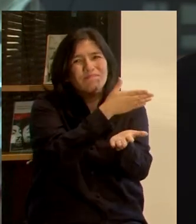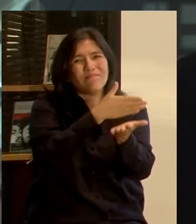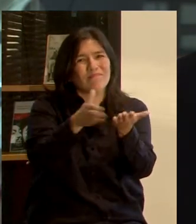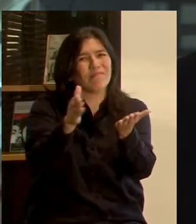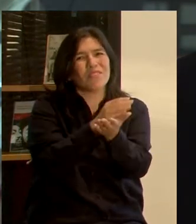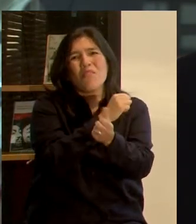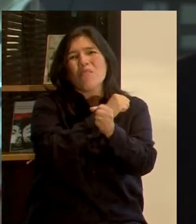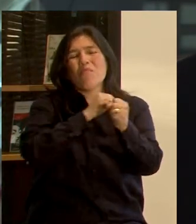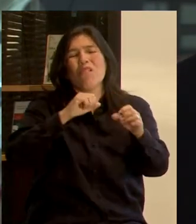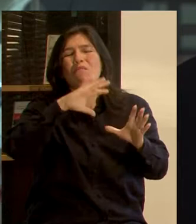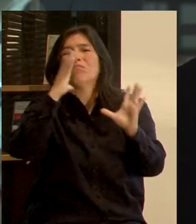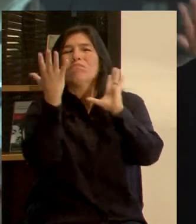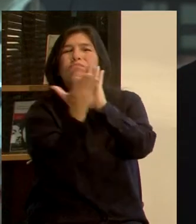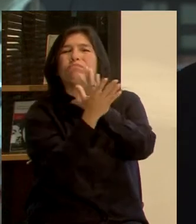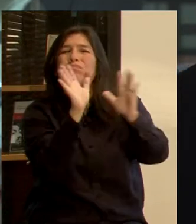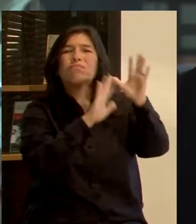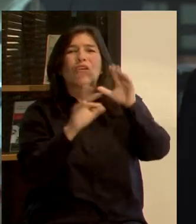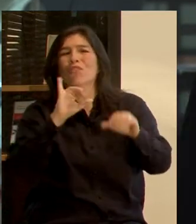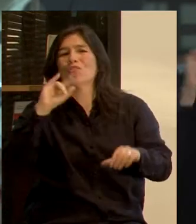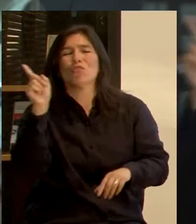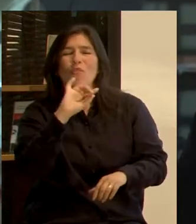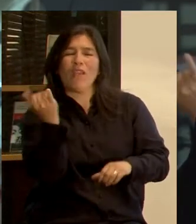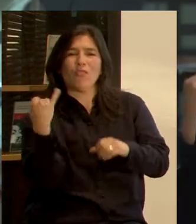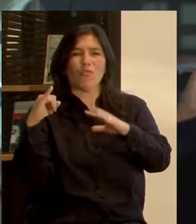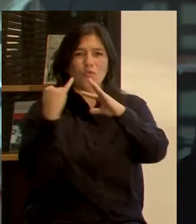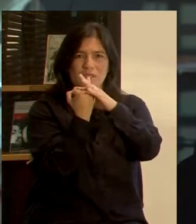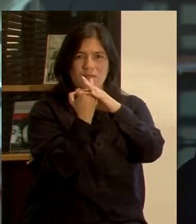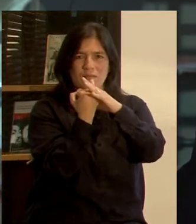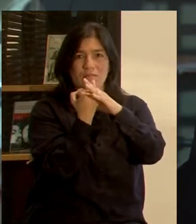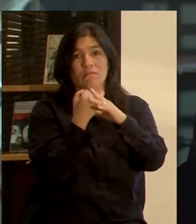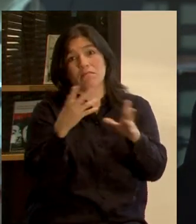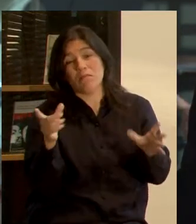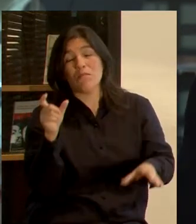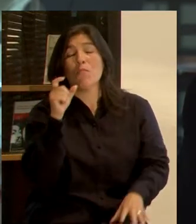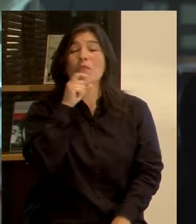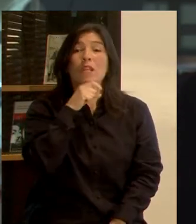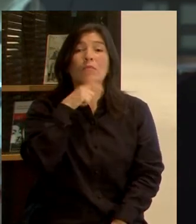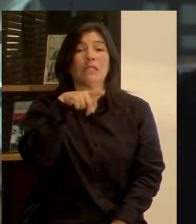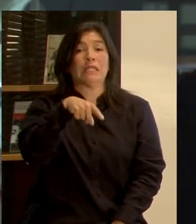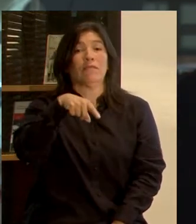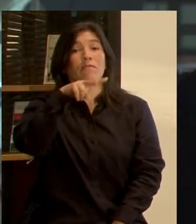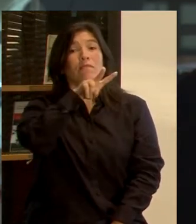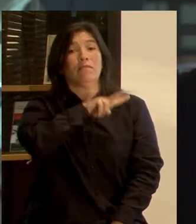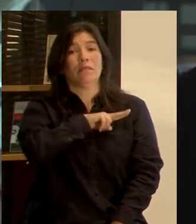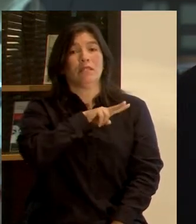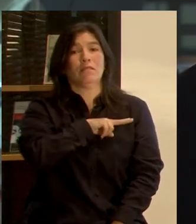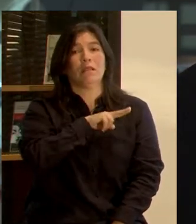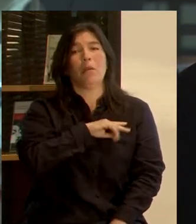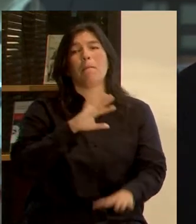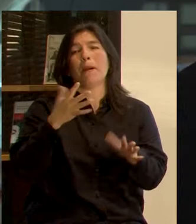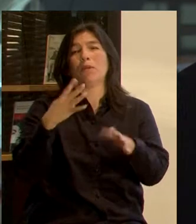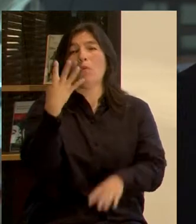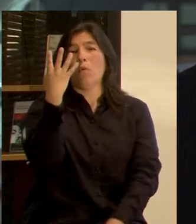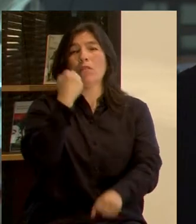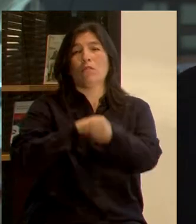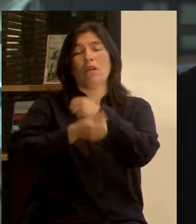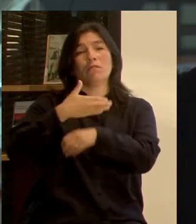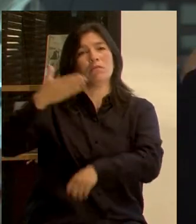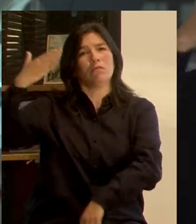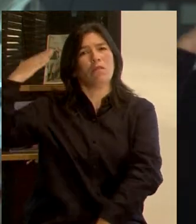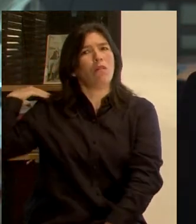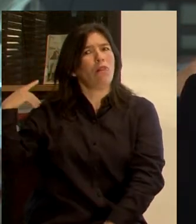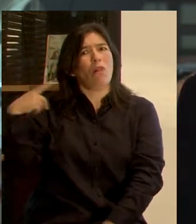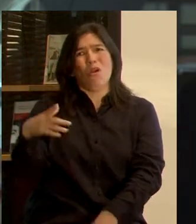insostenibles y no inclusivas. Tenemos un caso concreto acá en Valparaíso. Hace cerca de cuatro años tuvimos un